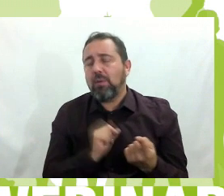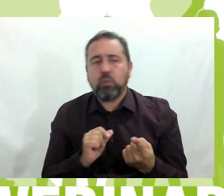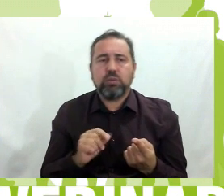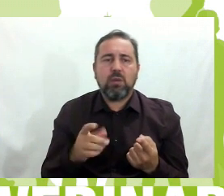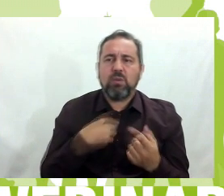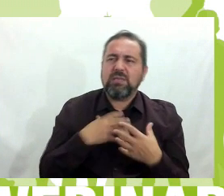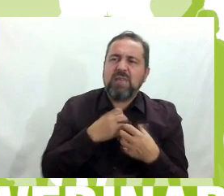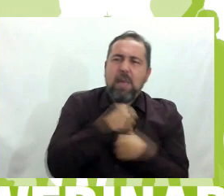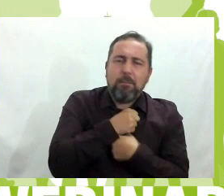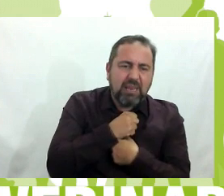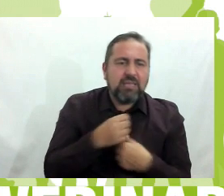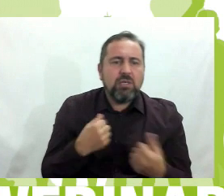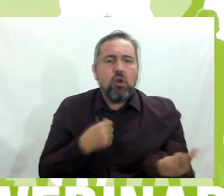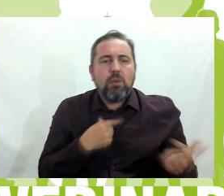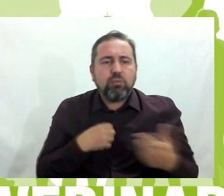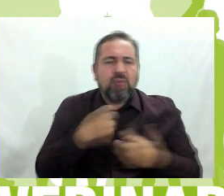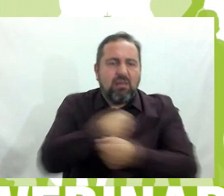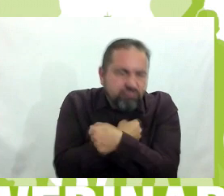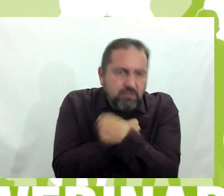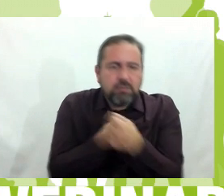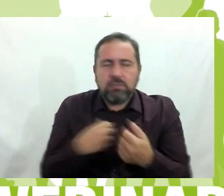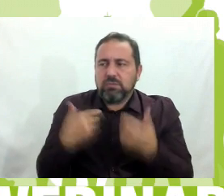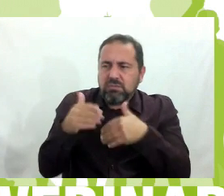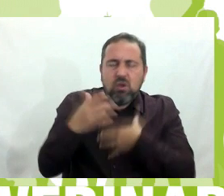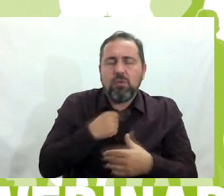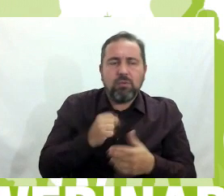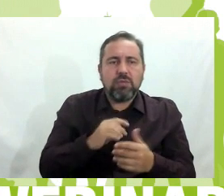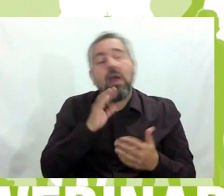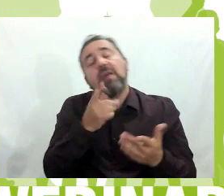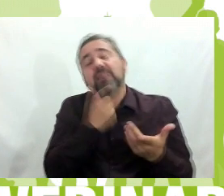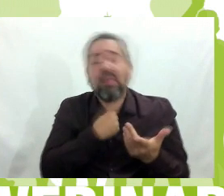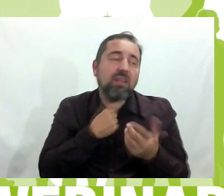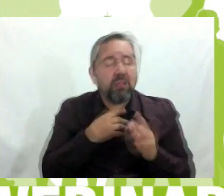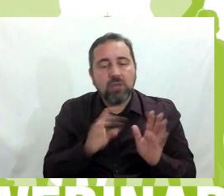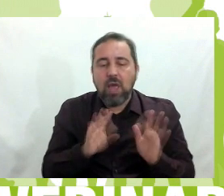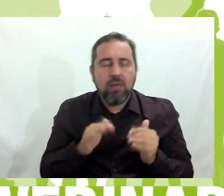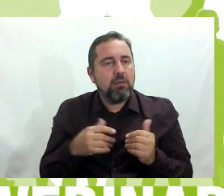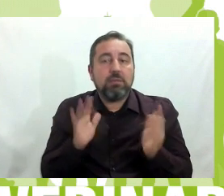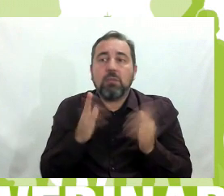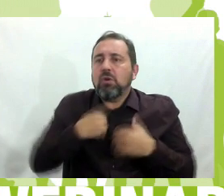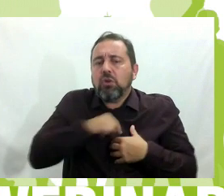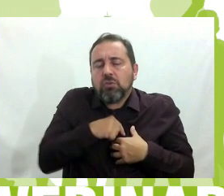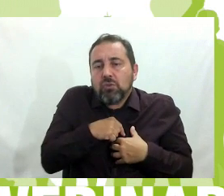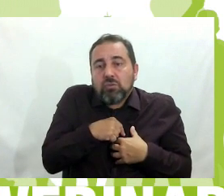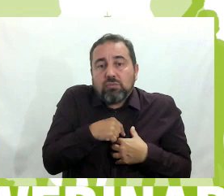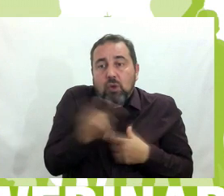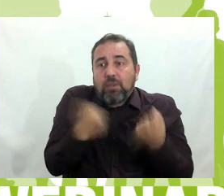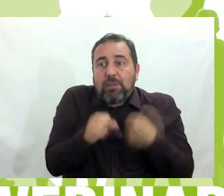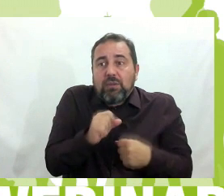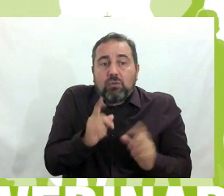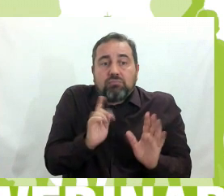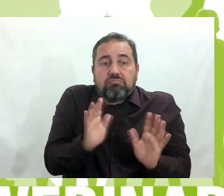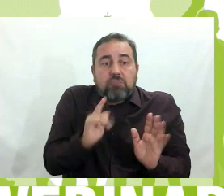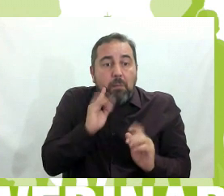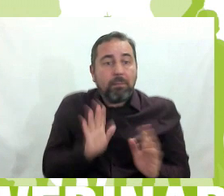aprietes, no me gusta que me achuches. Pues no, si no le gusta, hay que dar ya que graciosos. Pues a nosotros ese tipo de comportamientos no